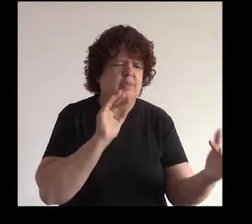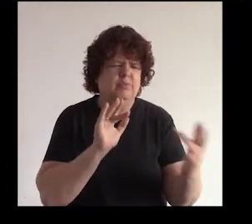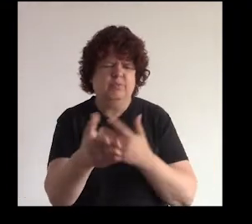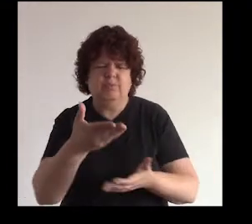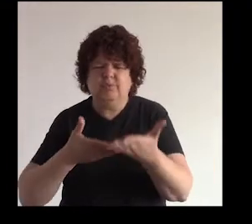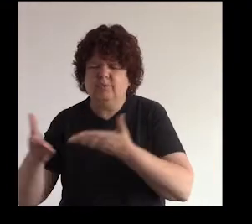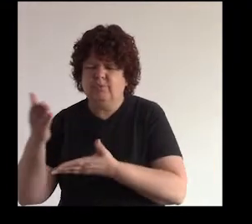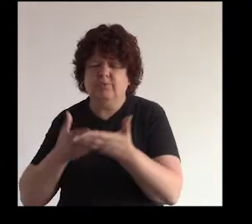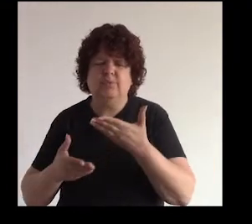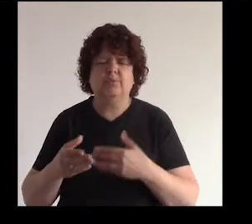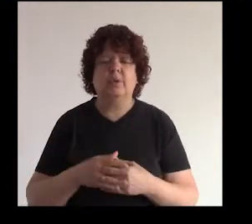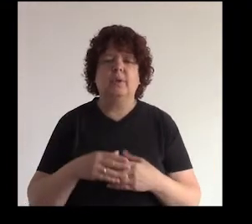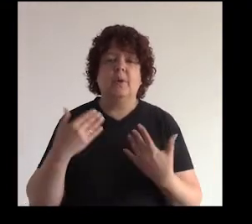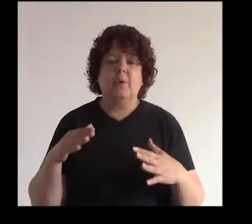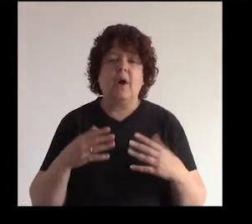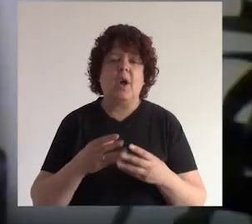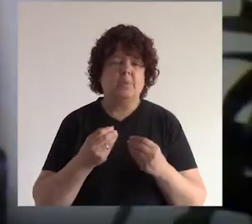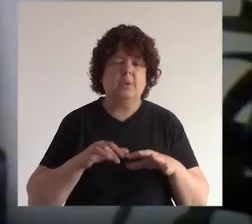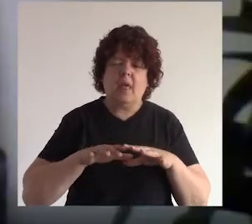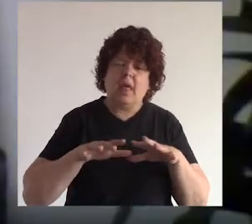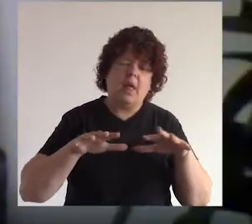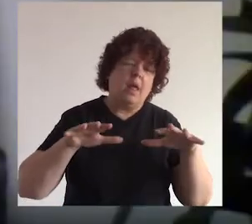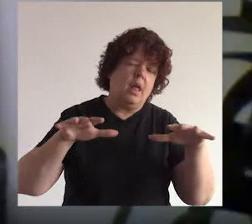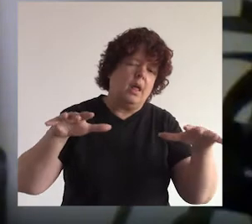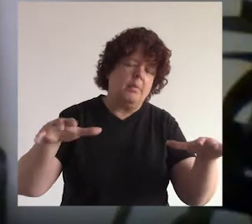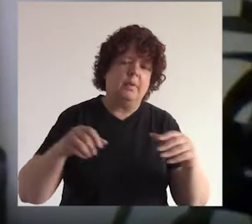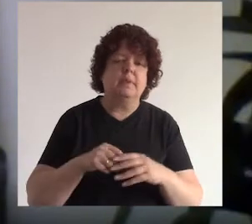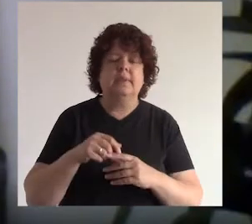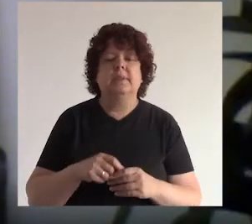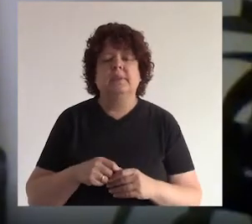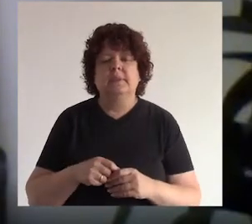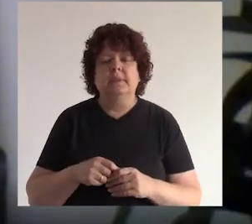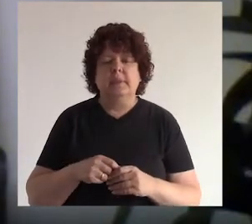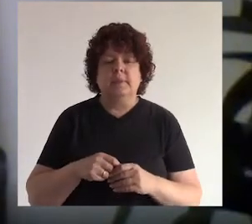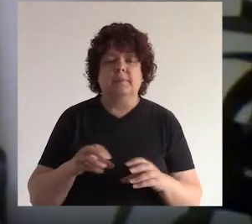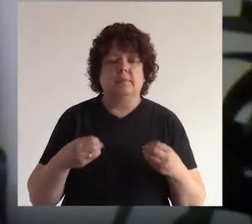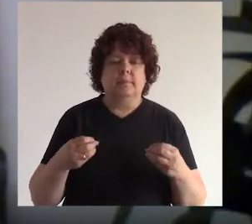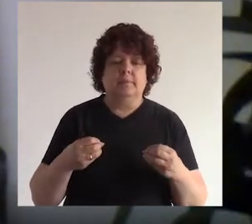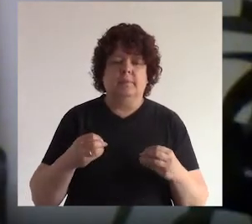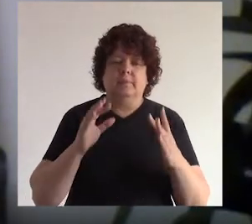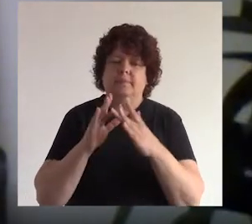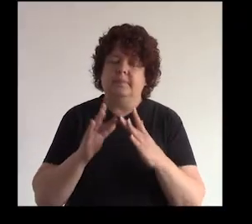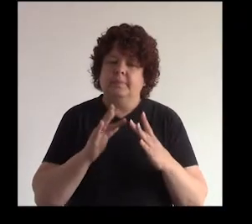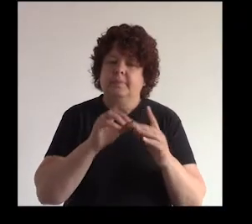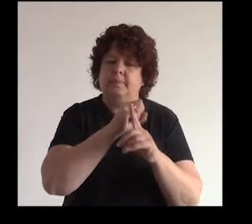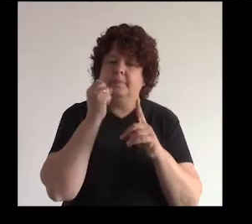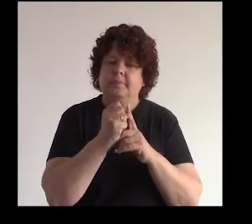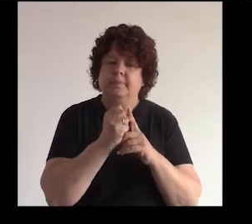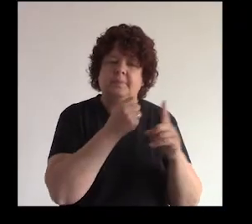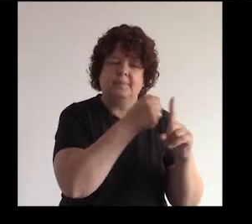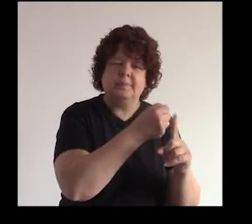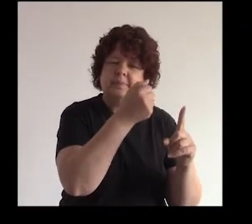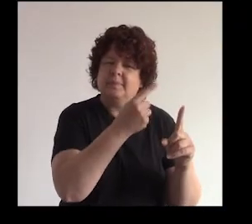de hecho hay una dinámica bastante amplia ahí en esa red social porque cada red social tiene